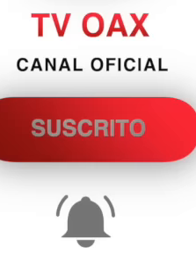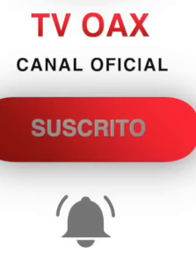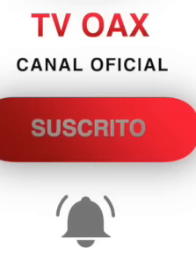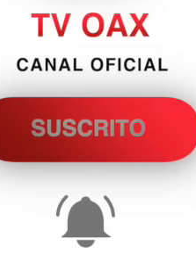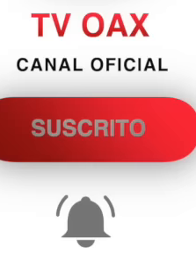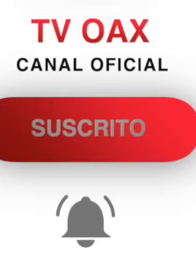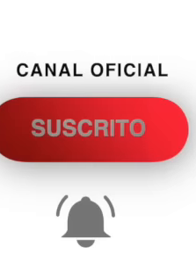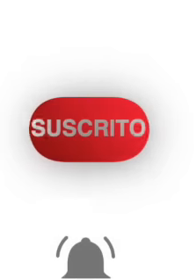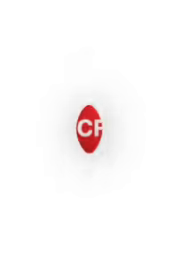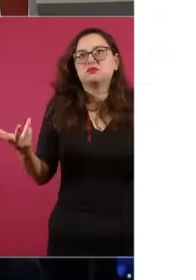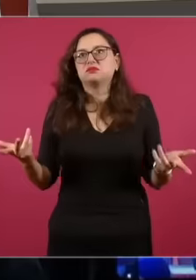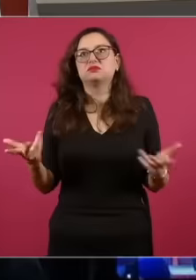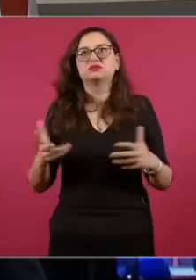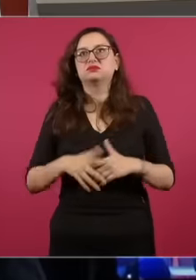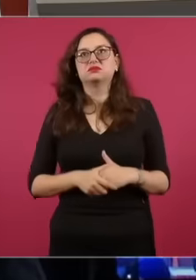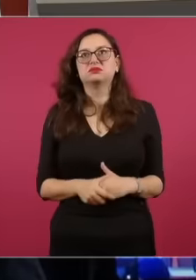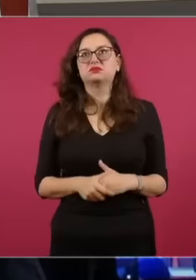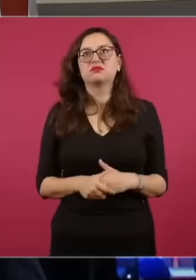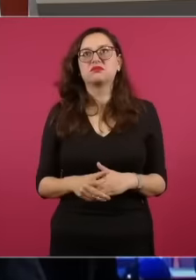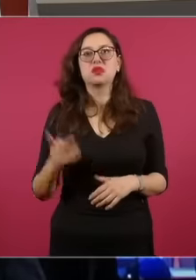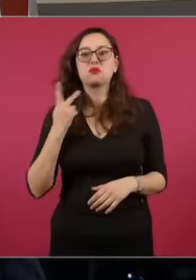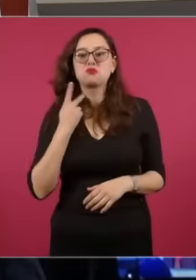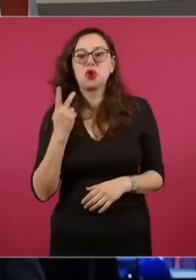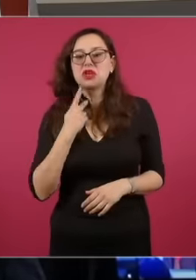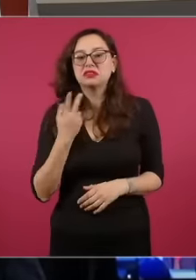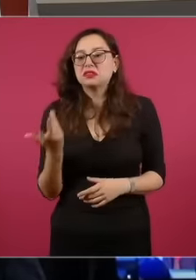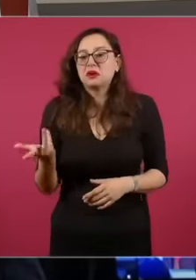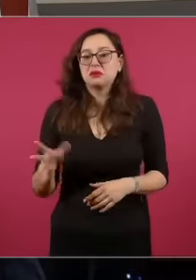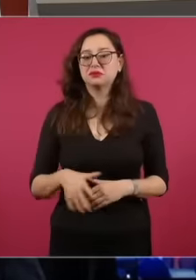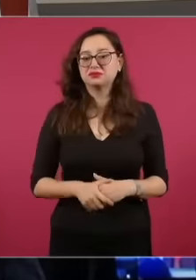por tratarlo bien político